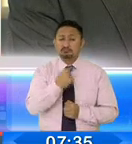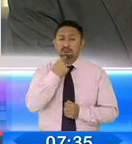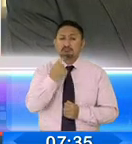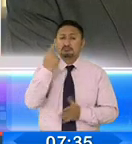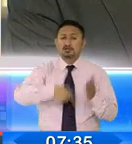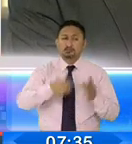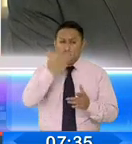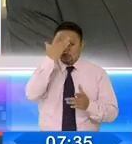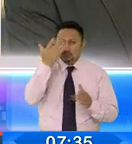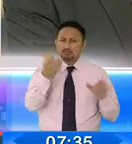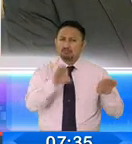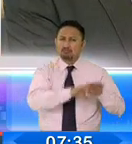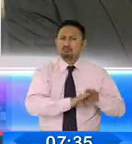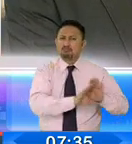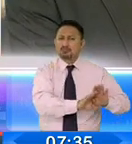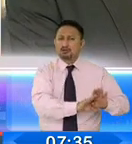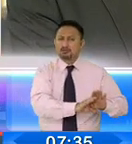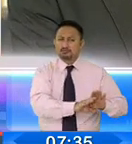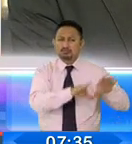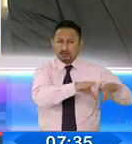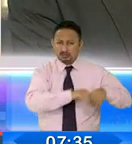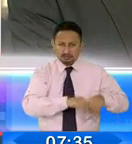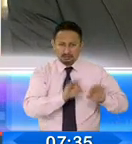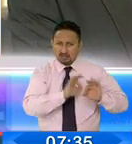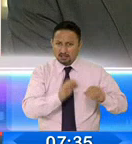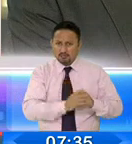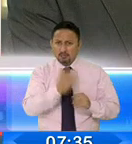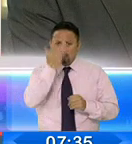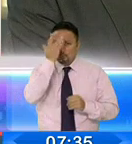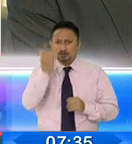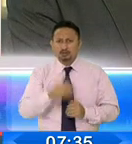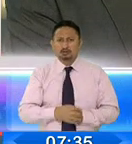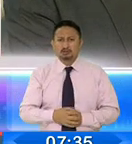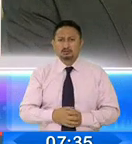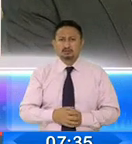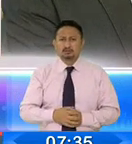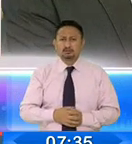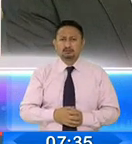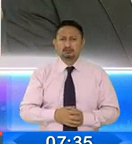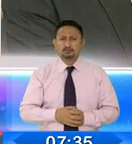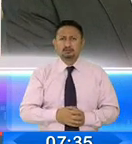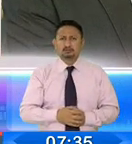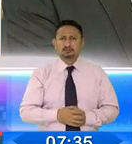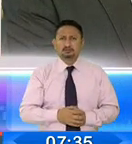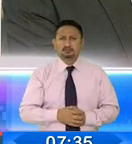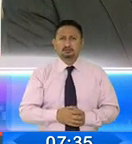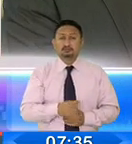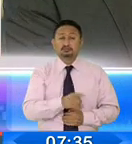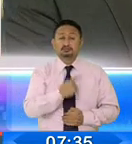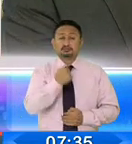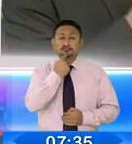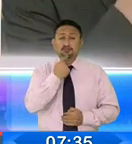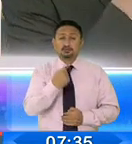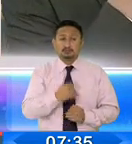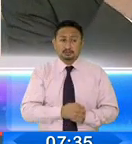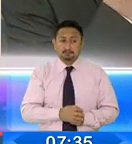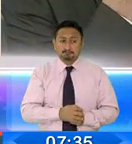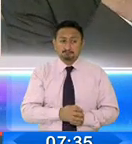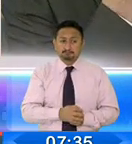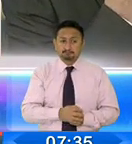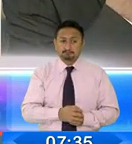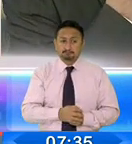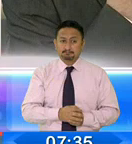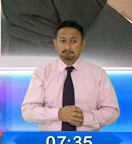qué no las abren? ¿Por qué no aprobaron el contenido que usted ha pedido? Dicen que cuando no pasa